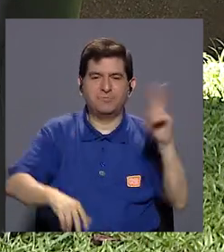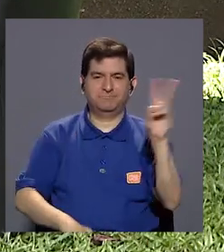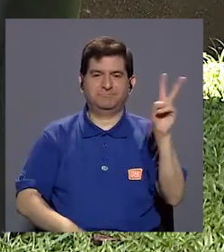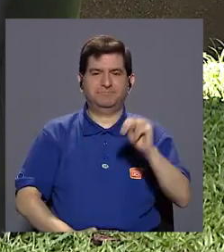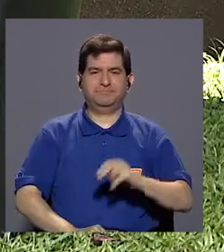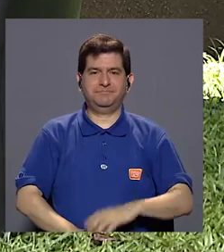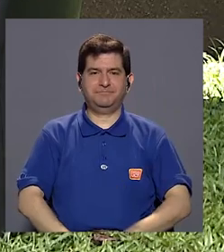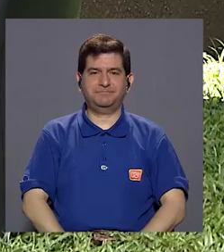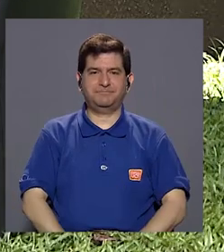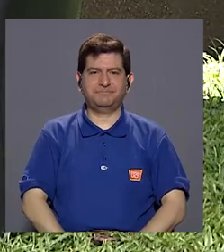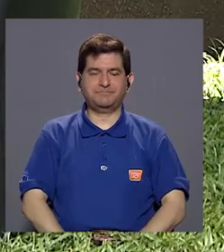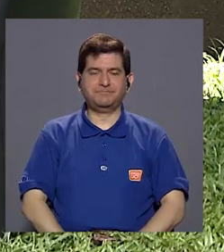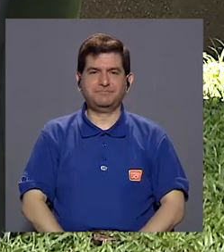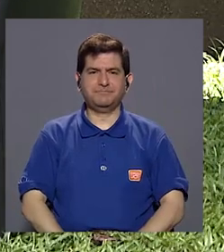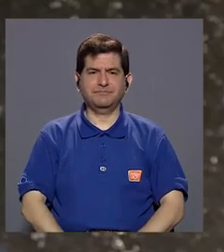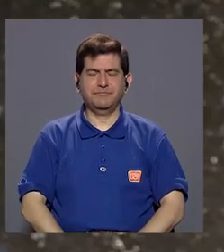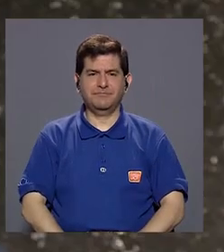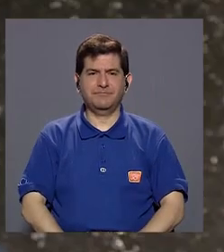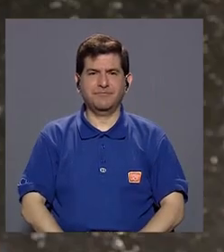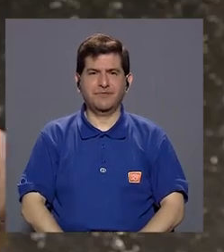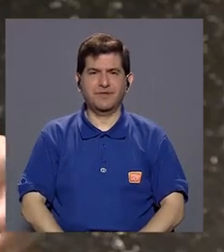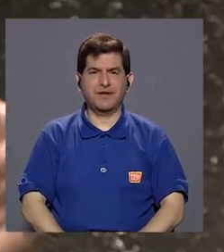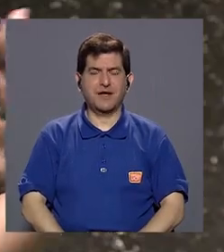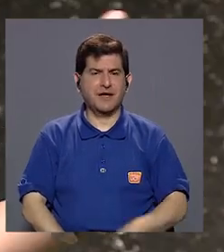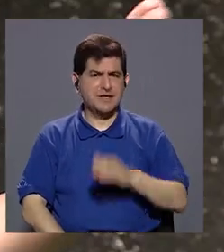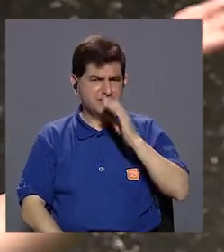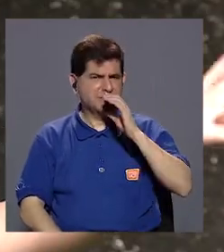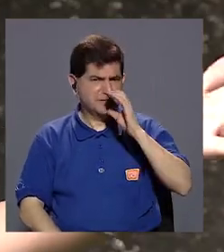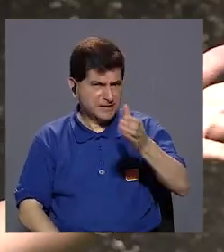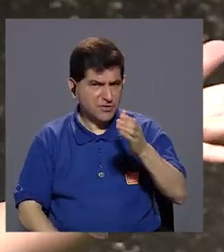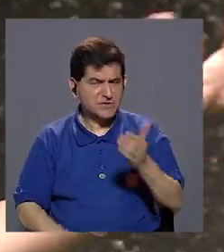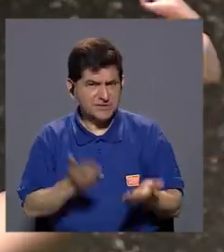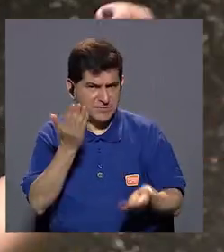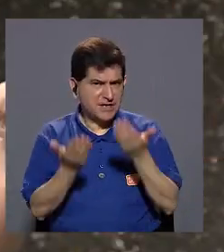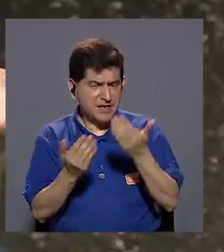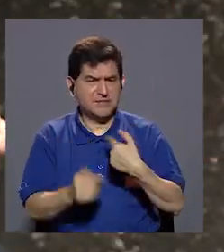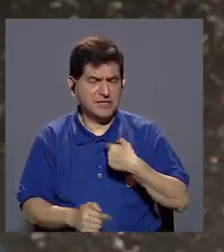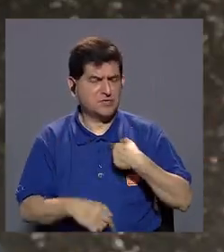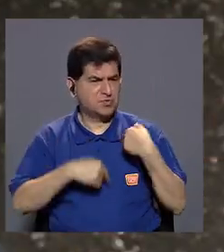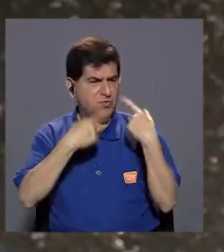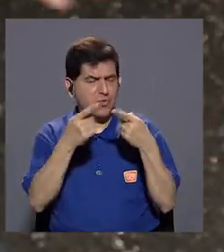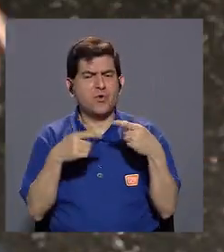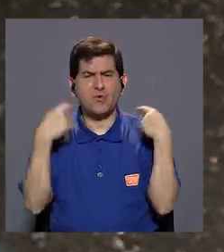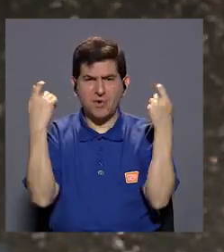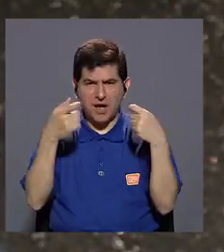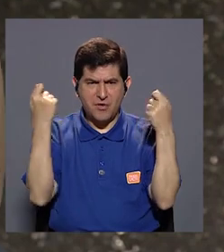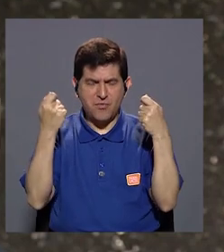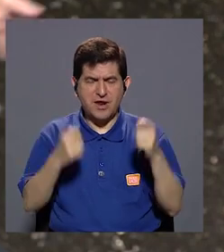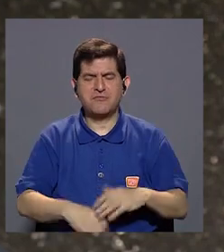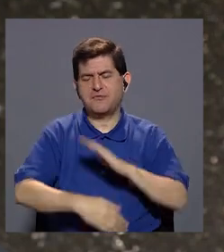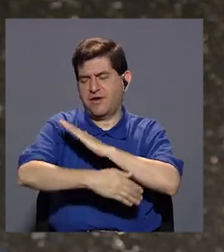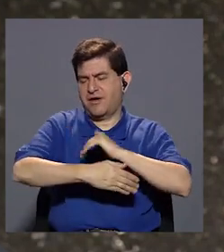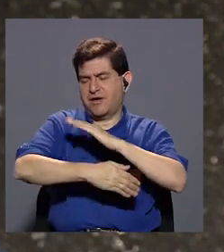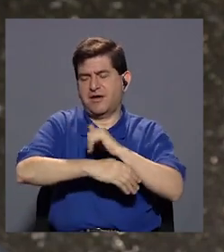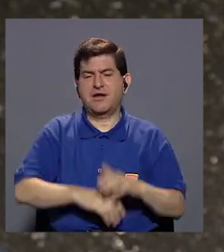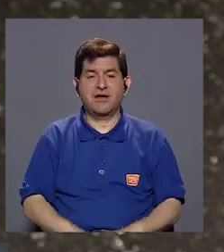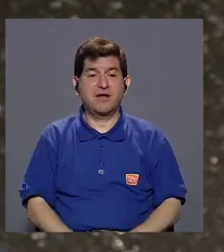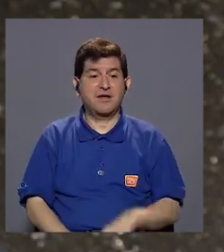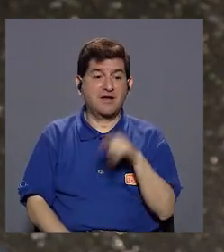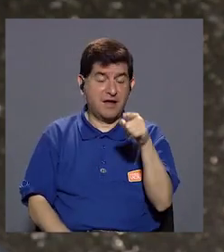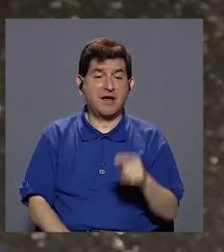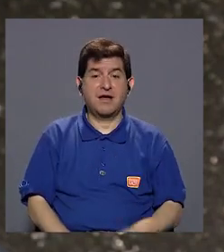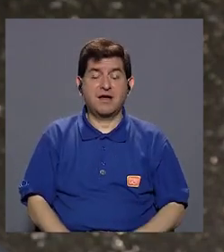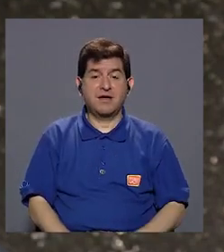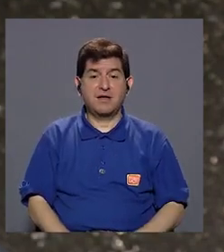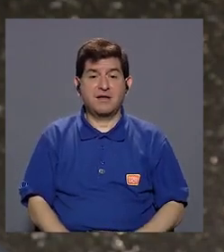virus, ¿verdad? Es muy recomendable, o sea, más bien, es recomendable porque, por ejemplo, si uno va a una feria de mascotas o algo así, ponen